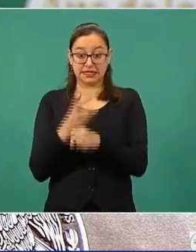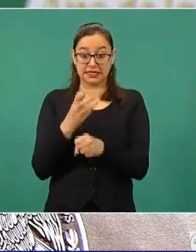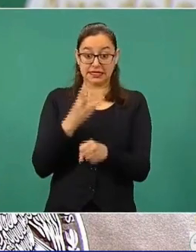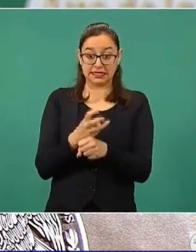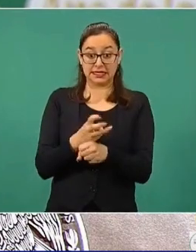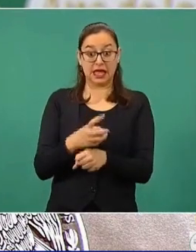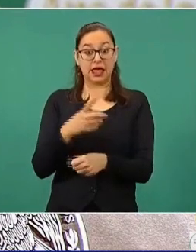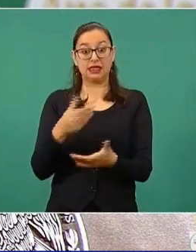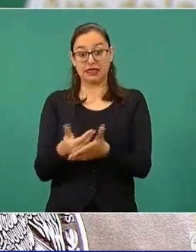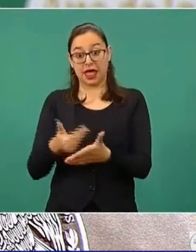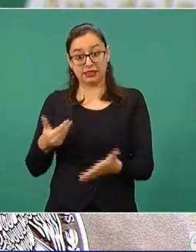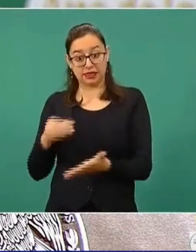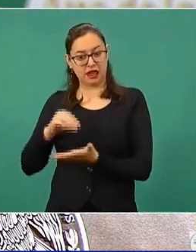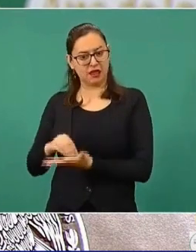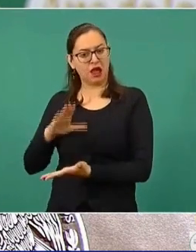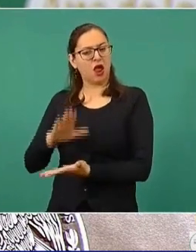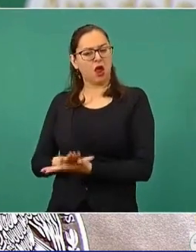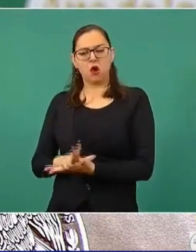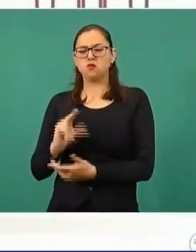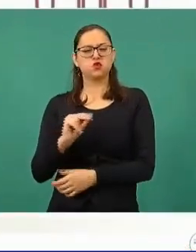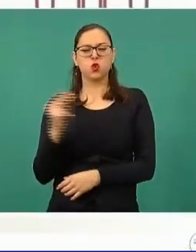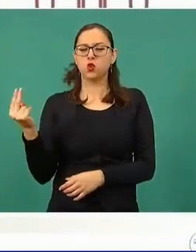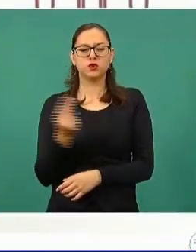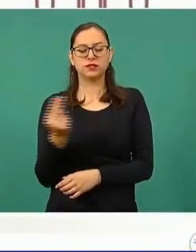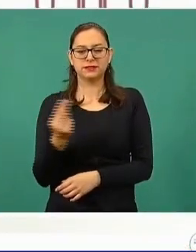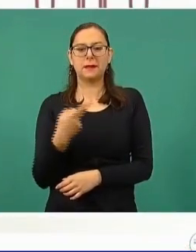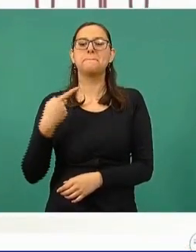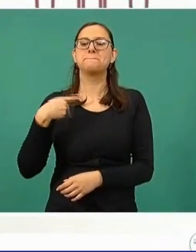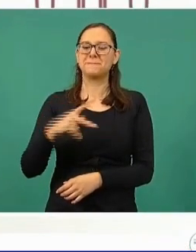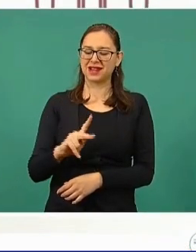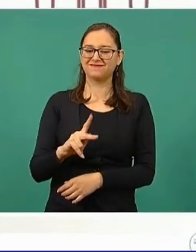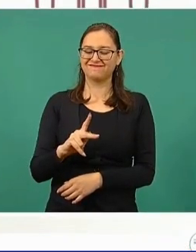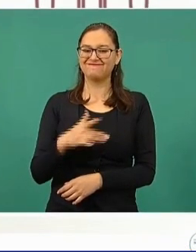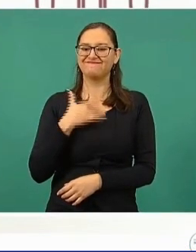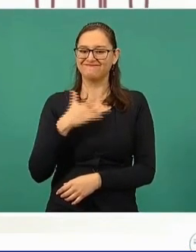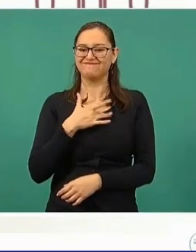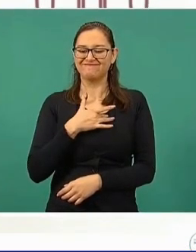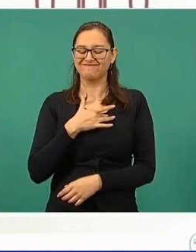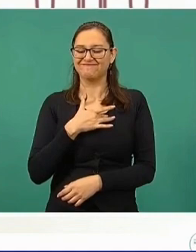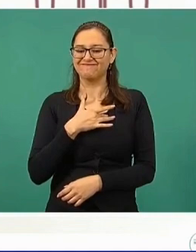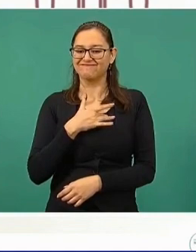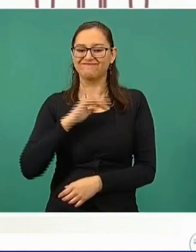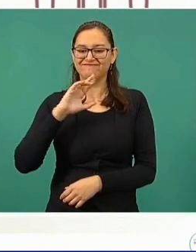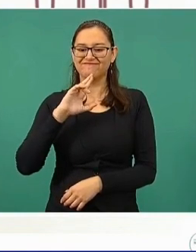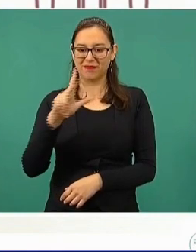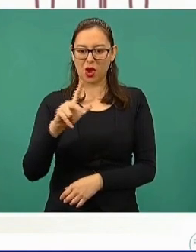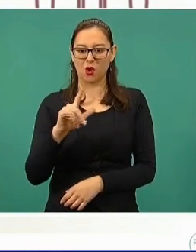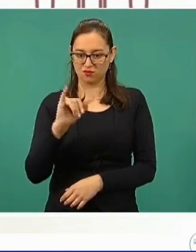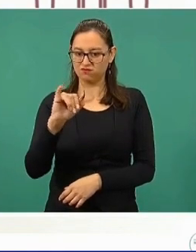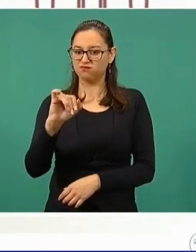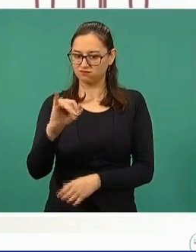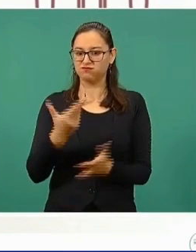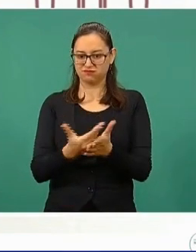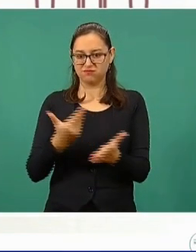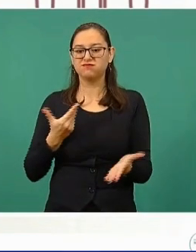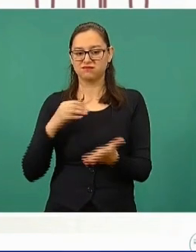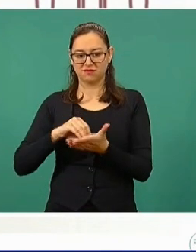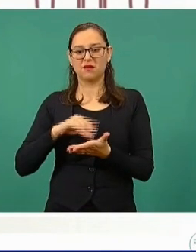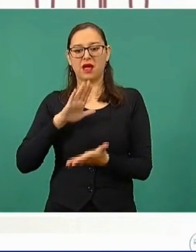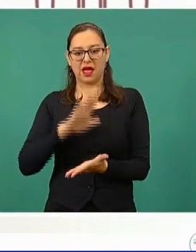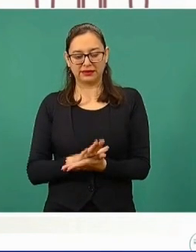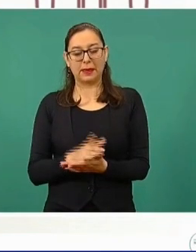registro previo, sin embargo, hemos identificado que es conveniente tener el registro previo, la razón fundamental es para facilitar los